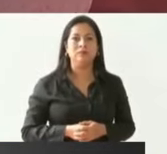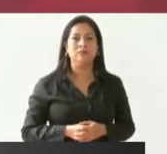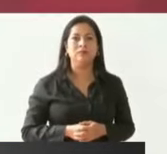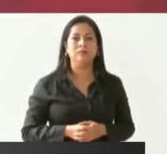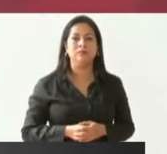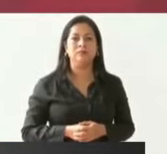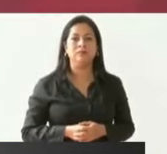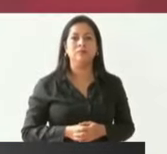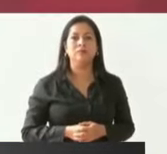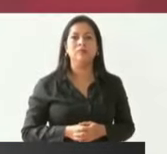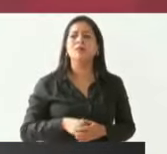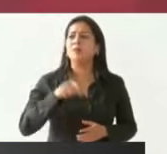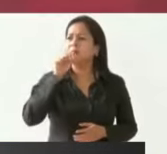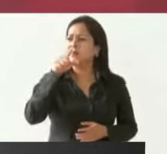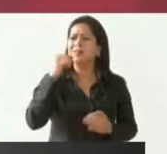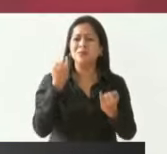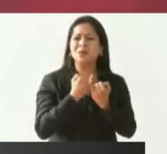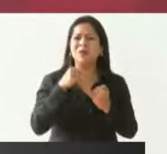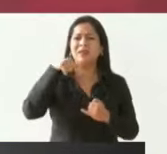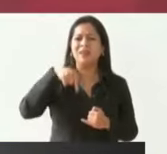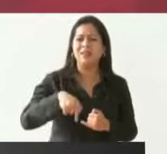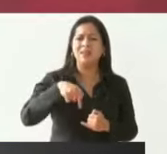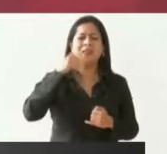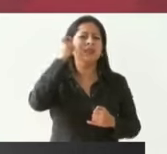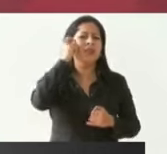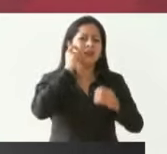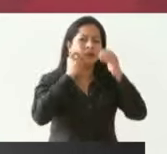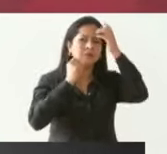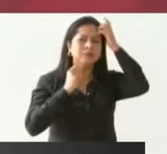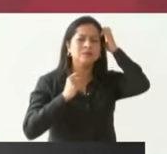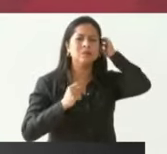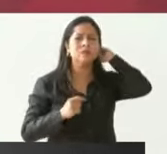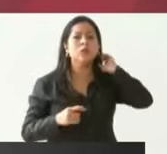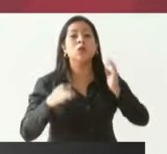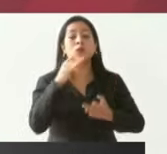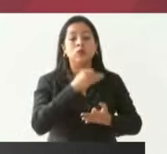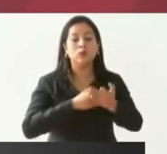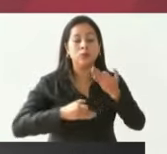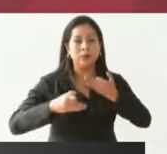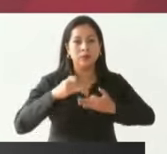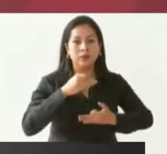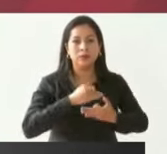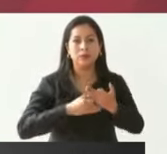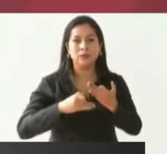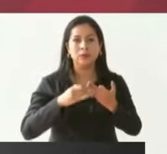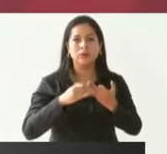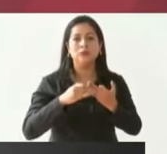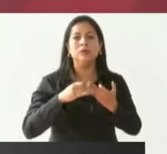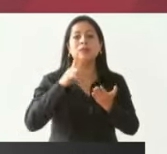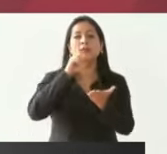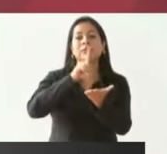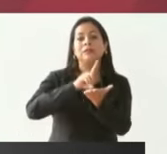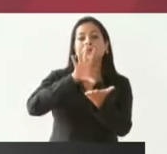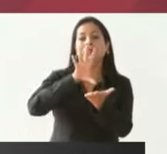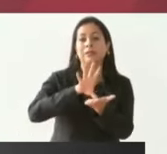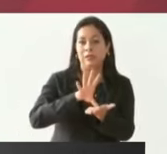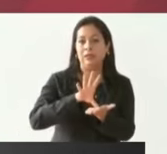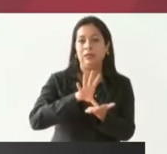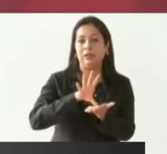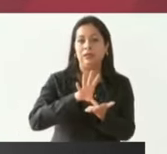aquí también en Guerrero todos los discapacitados